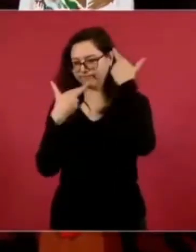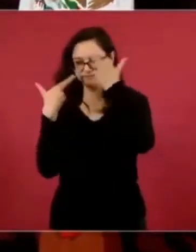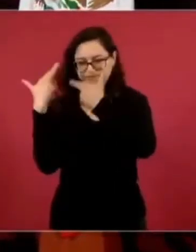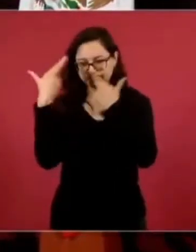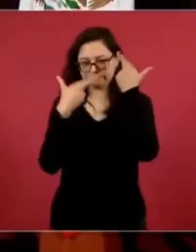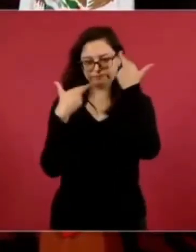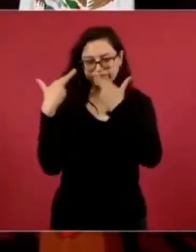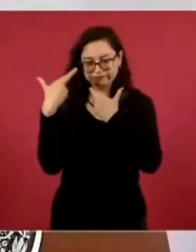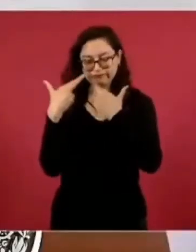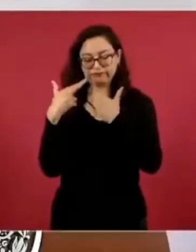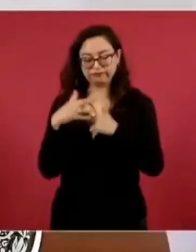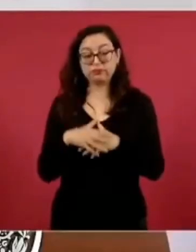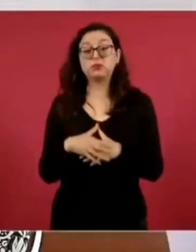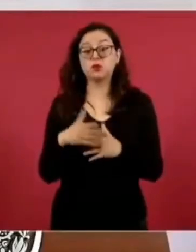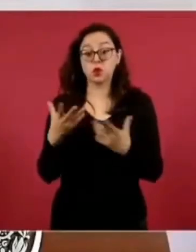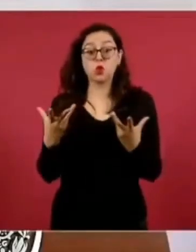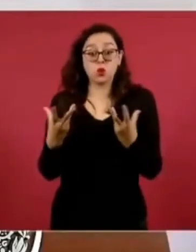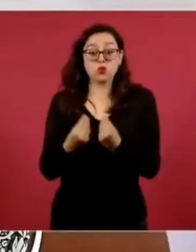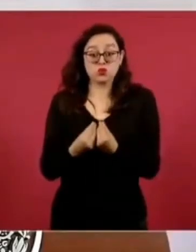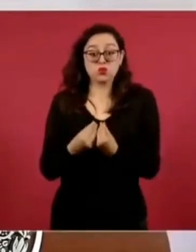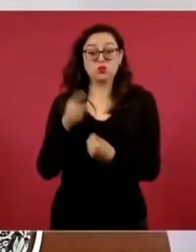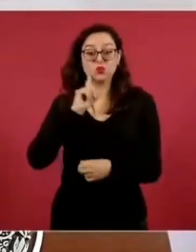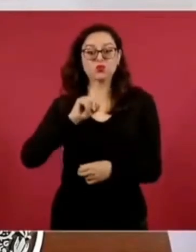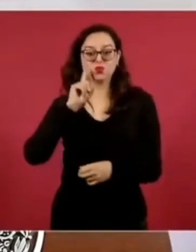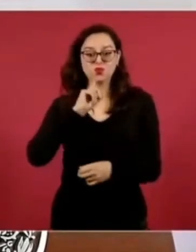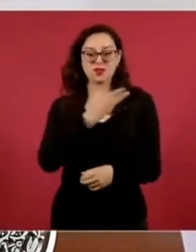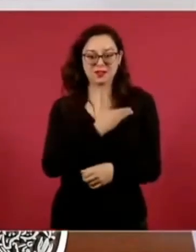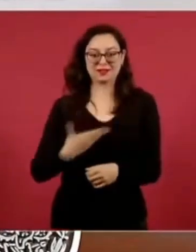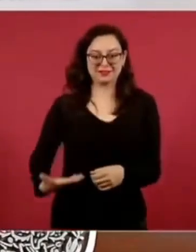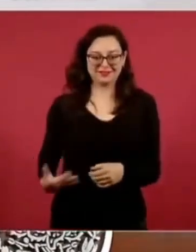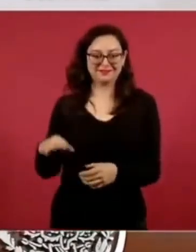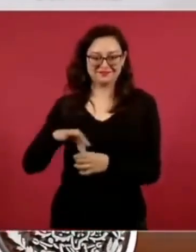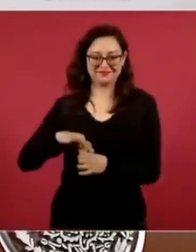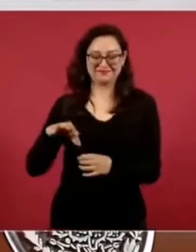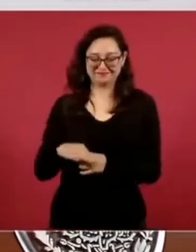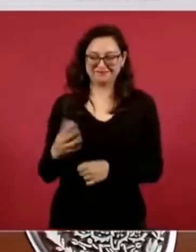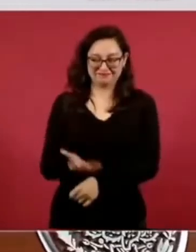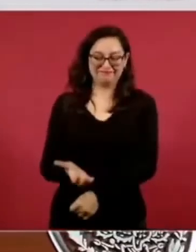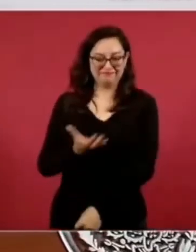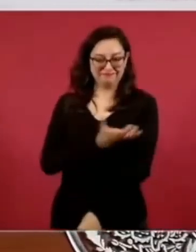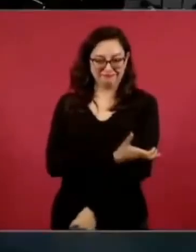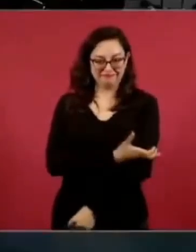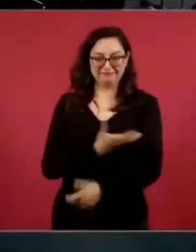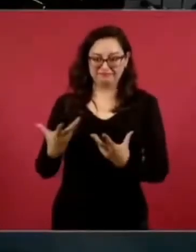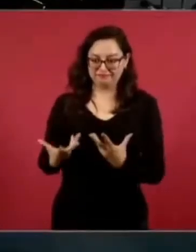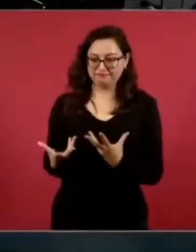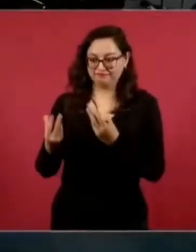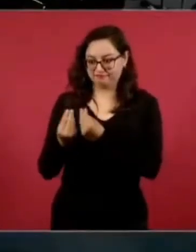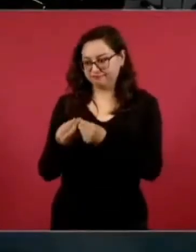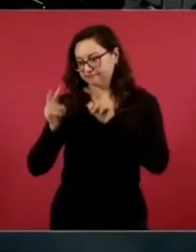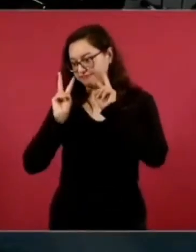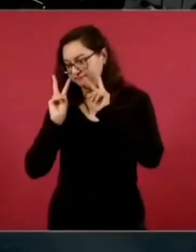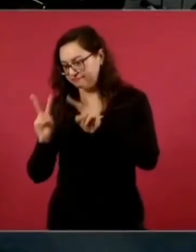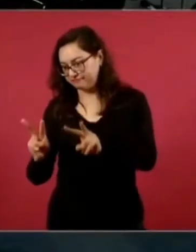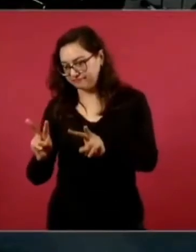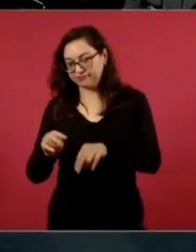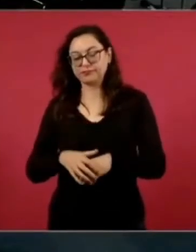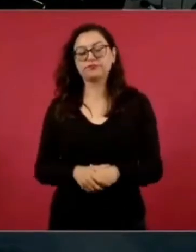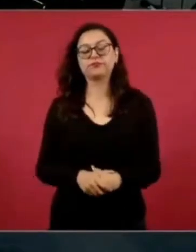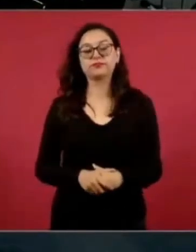la presidenta electa precisamente. Entonces, ella decide